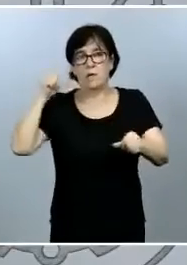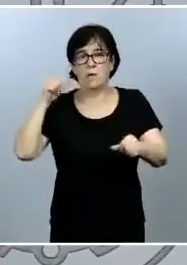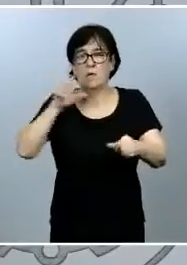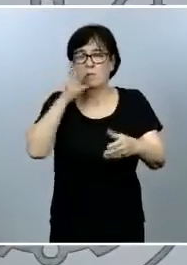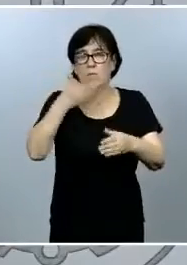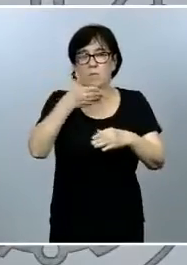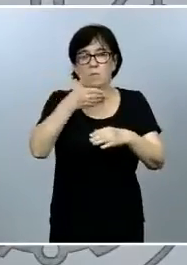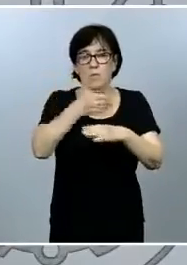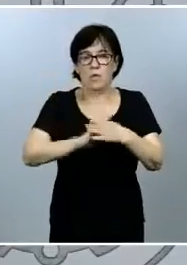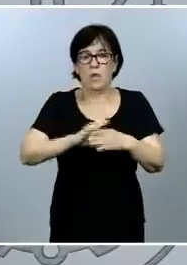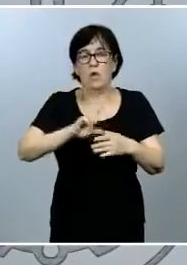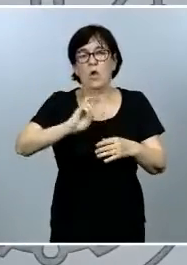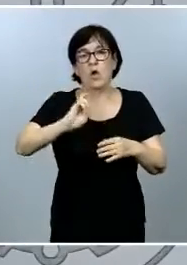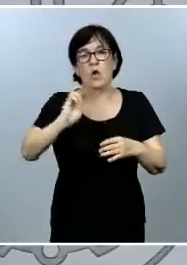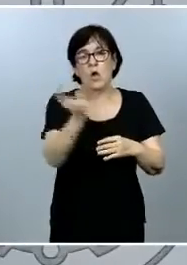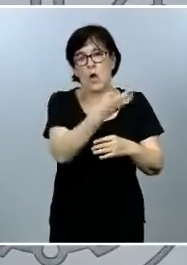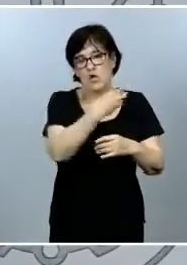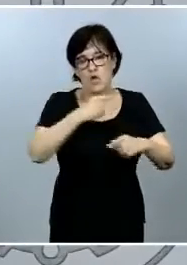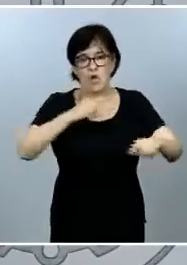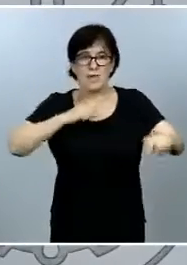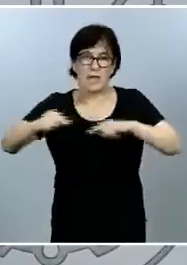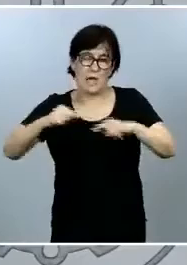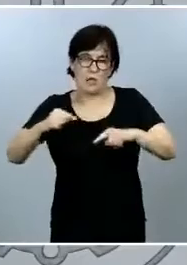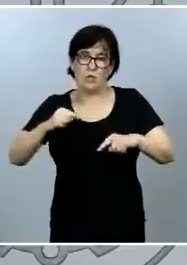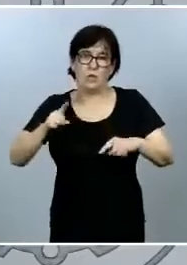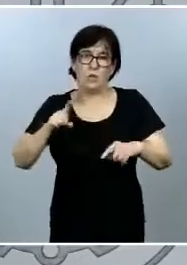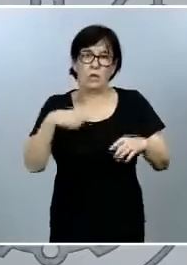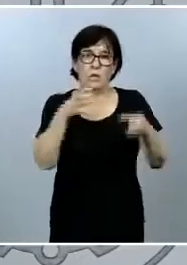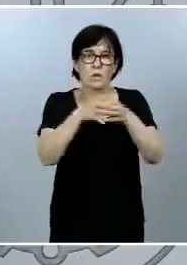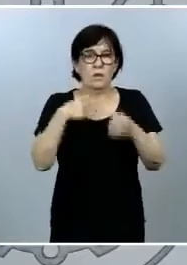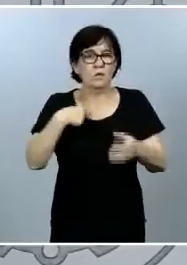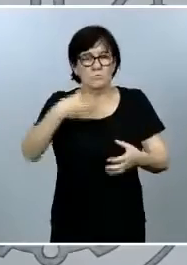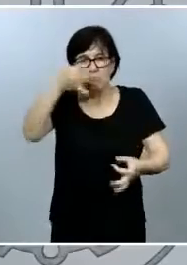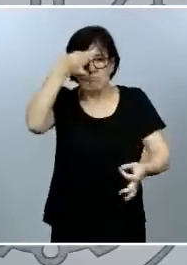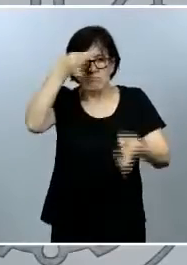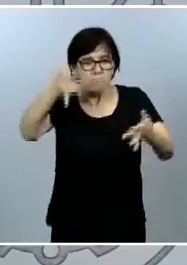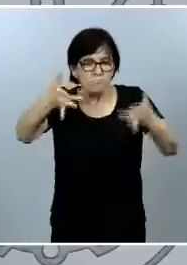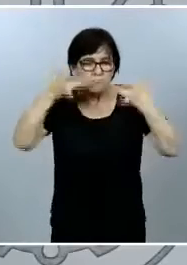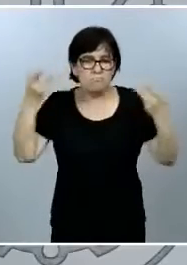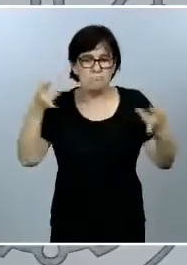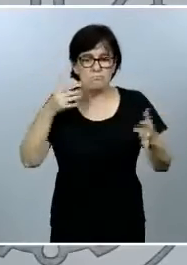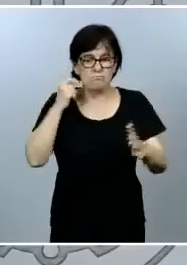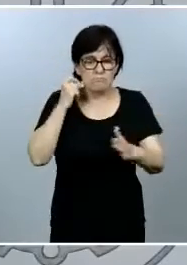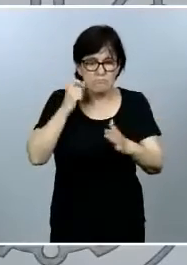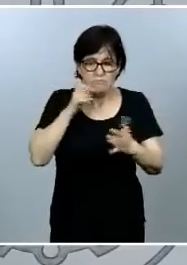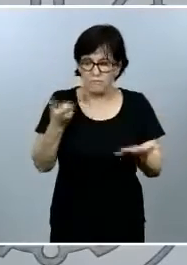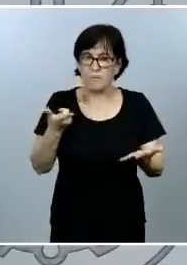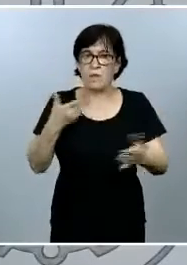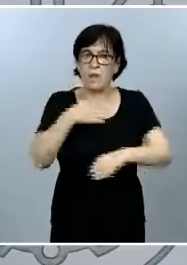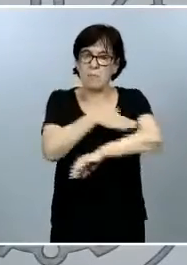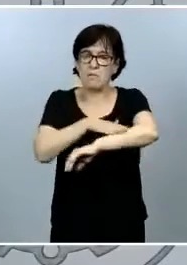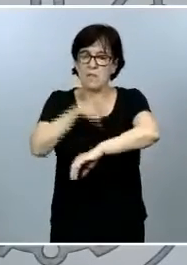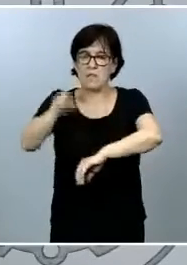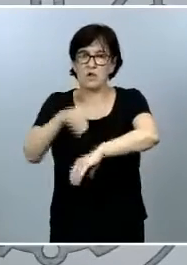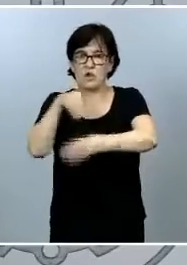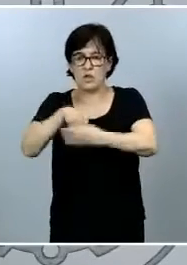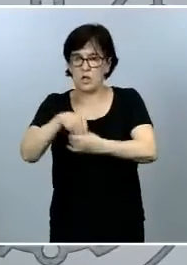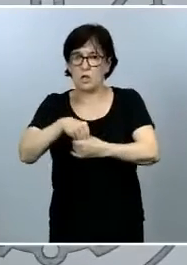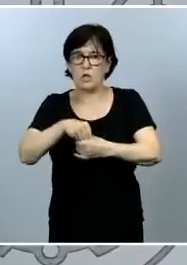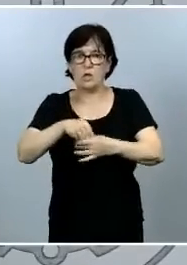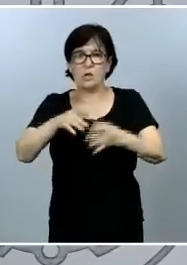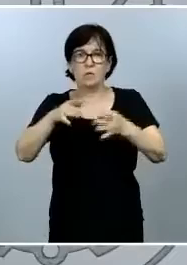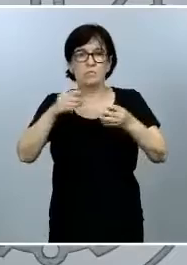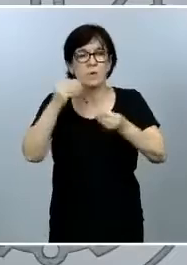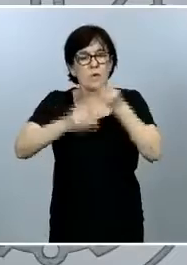de otro ejecutivo y desde luego el rigor con el que se maneja el ministro del interior y el rigor con el que se